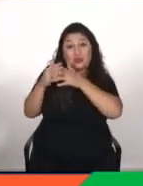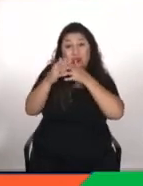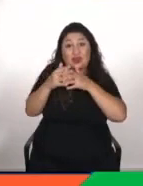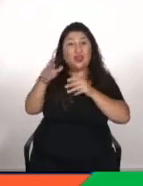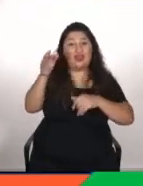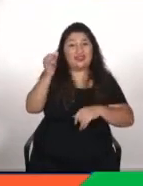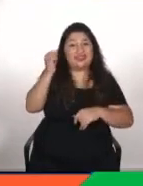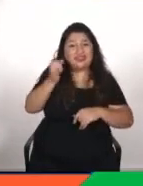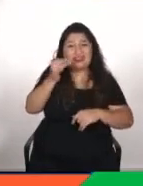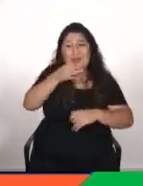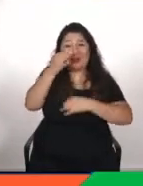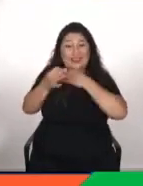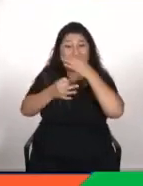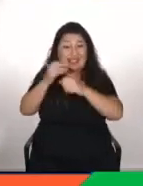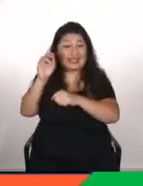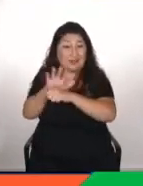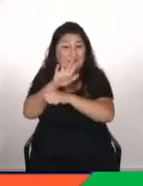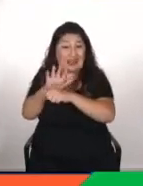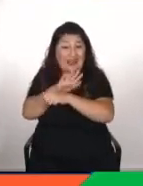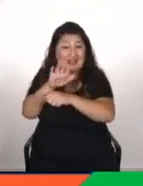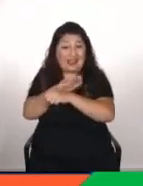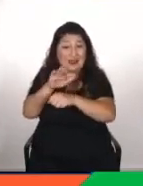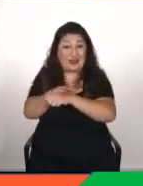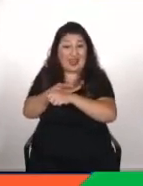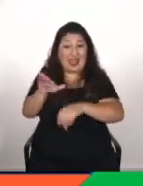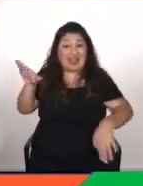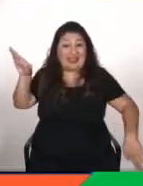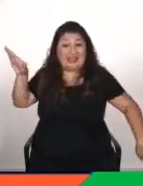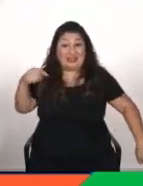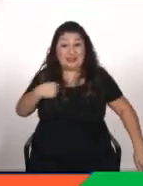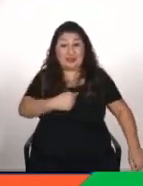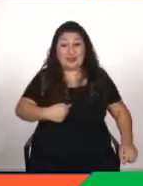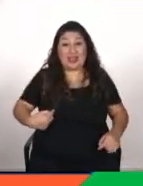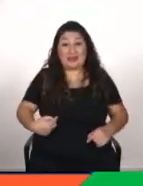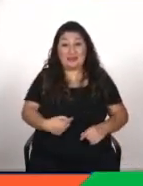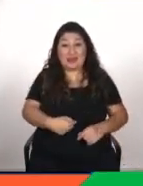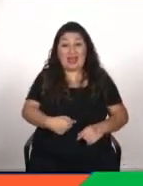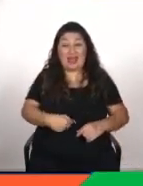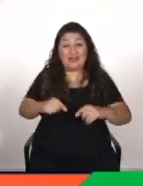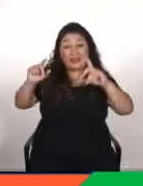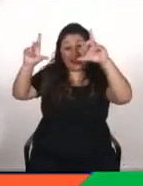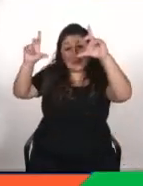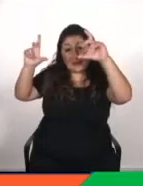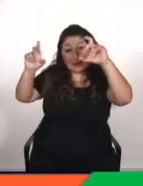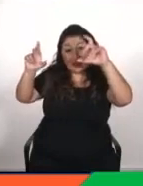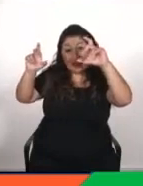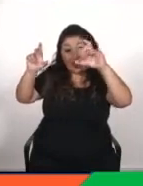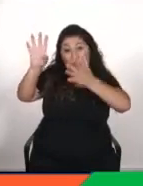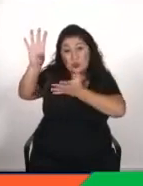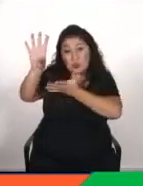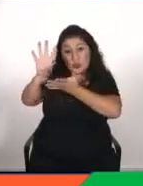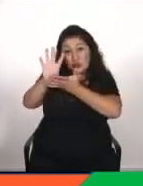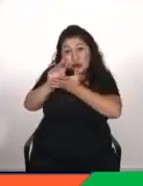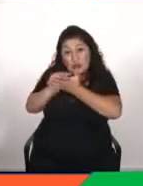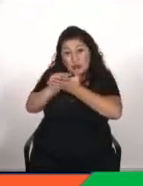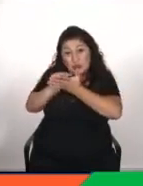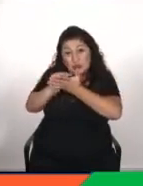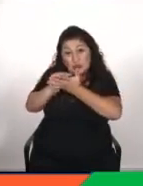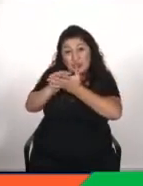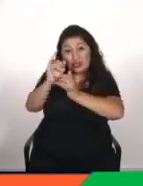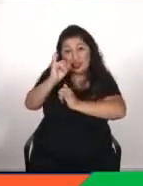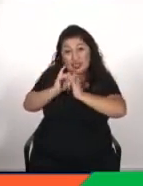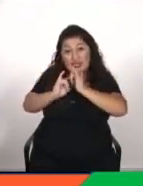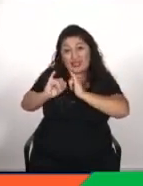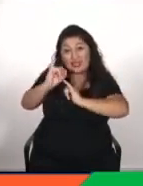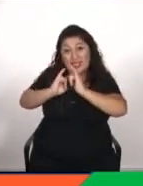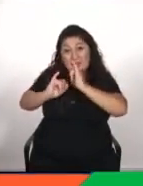de que creo que fue una de las películas de Superman que al actor tuvieron que afeitarle digitalmente y que esto fue un proceso súper costoso porque no